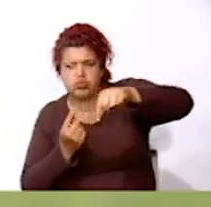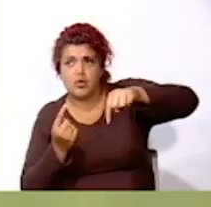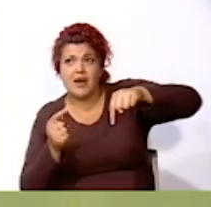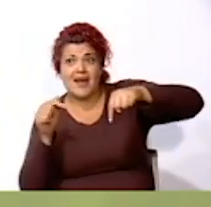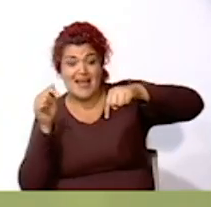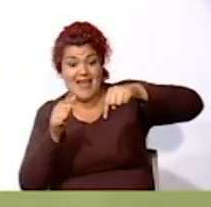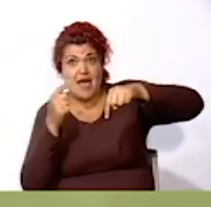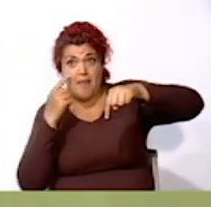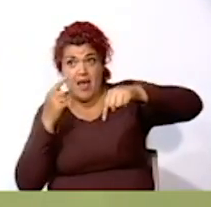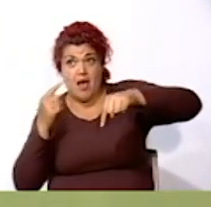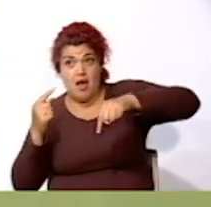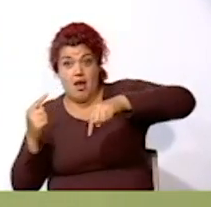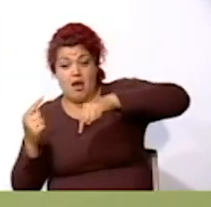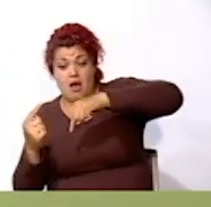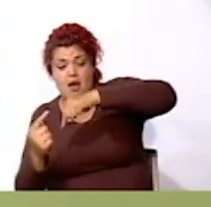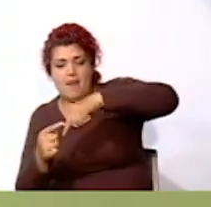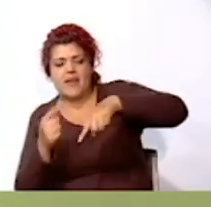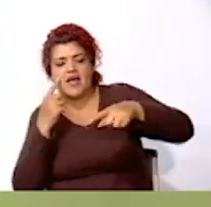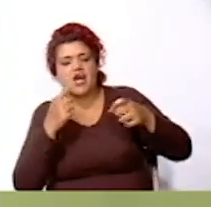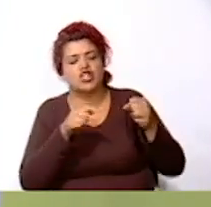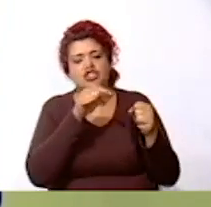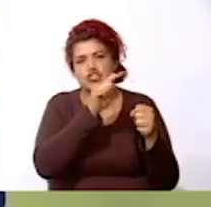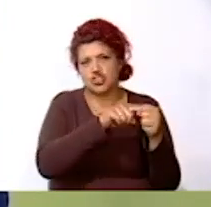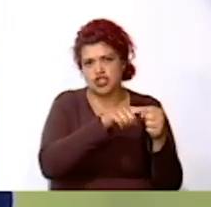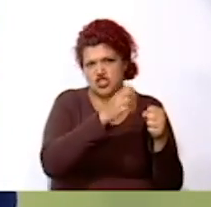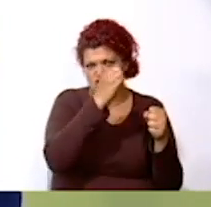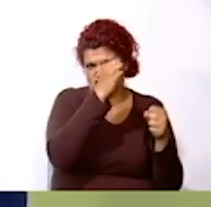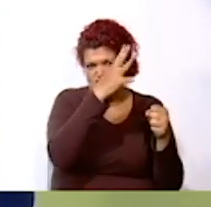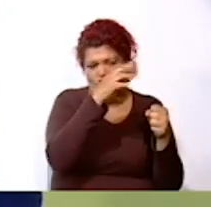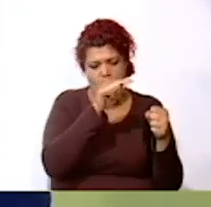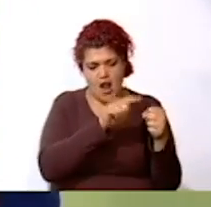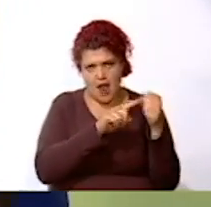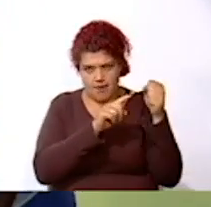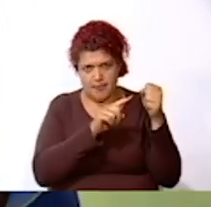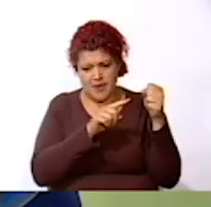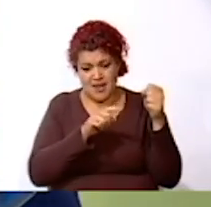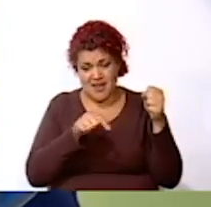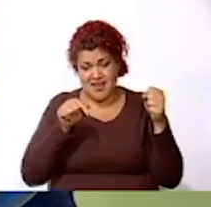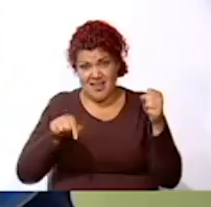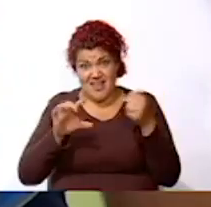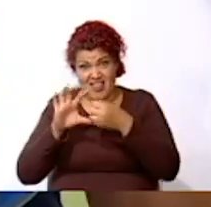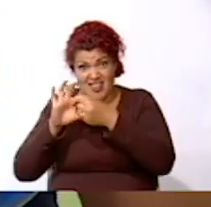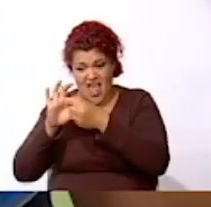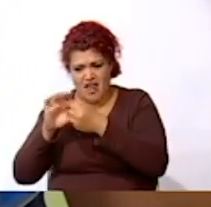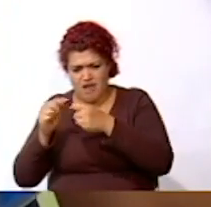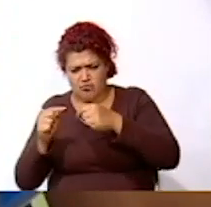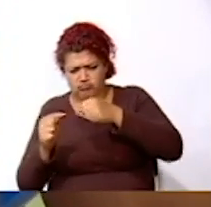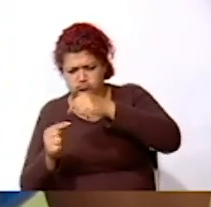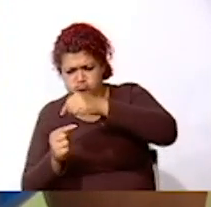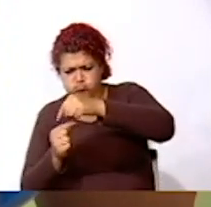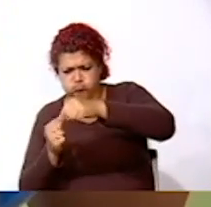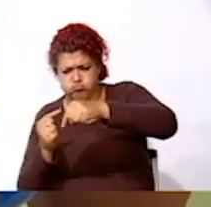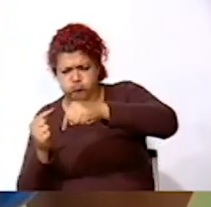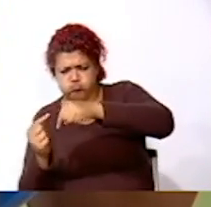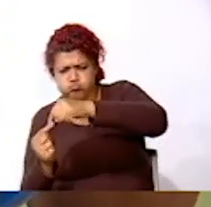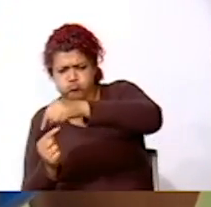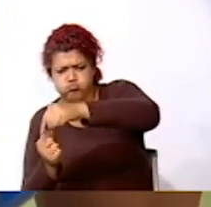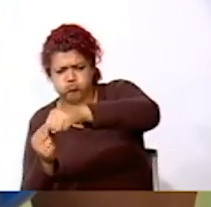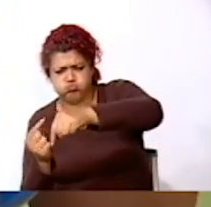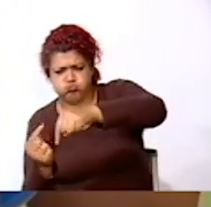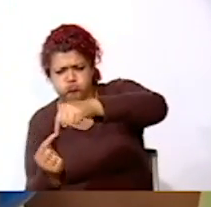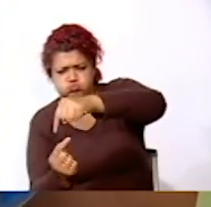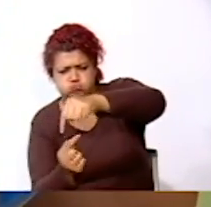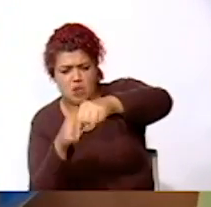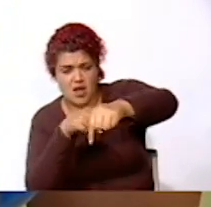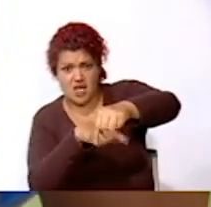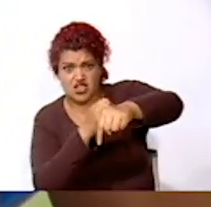dando vuelta Por sí misma Y también dando vuelta Alrededor del sol Esto va a provocar Que en algunos momentos